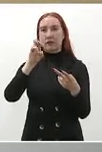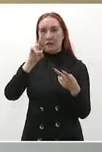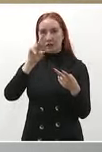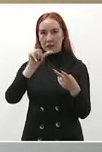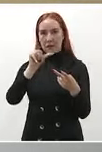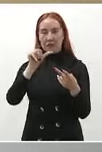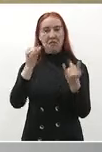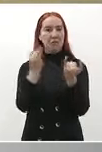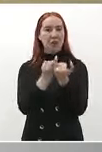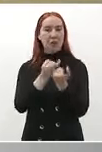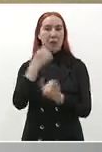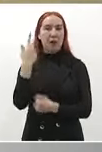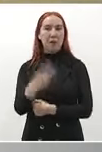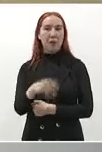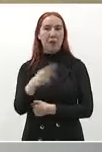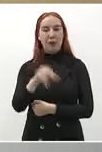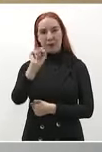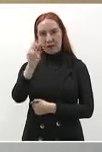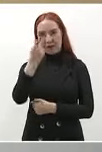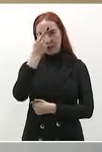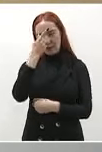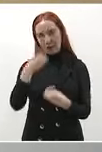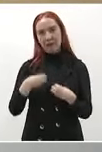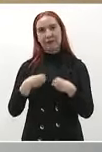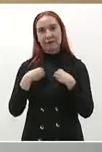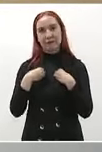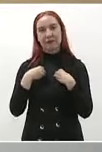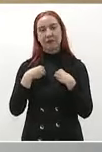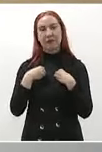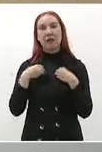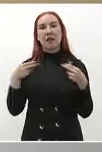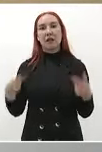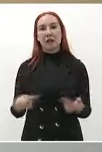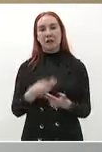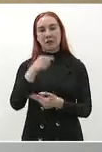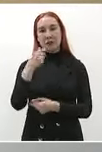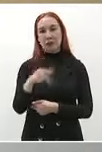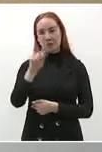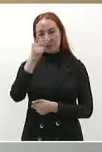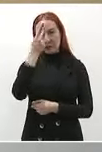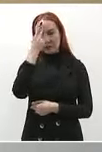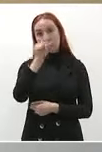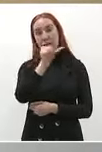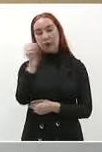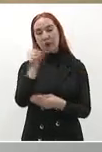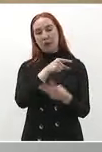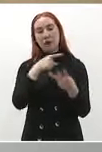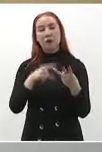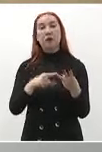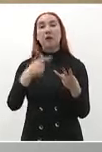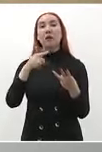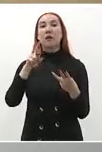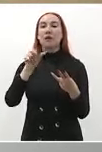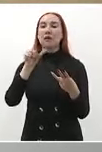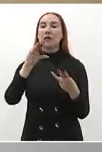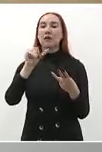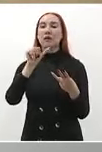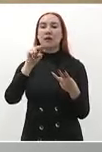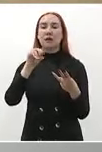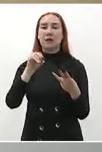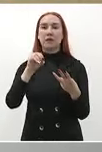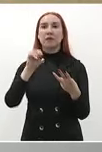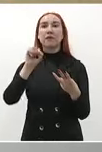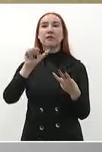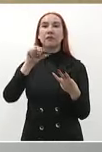Potosí y Graciano Sánchez después cuando